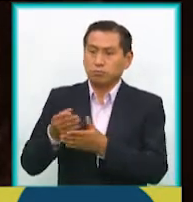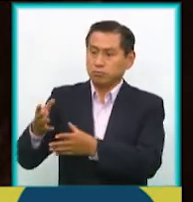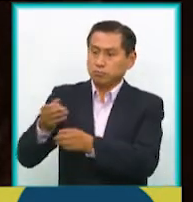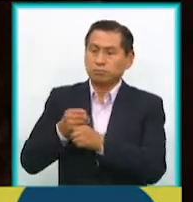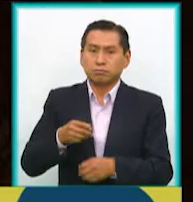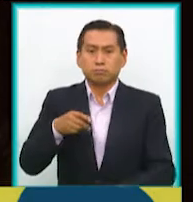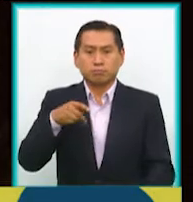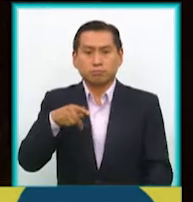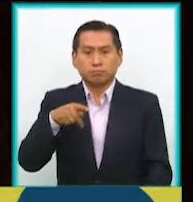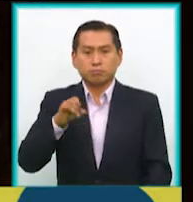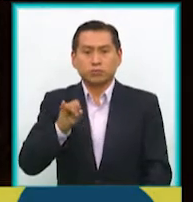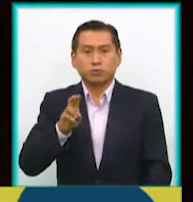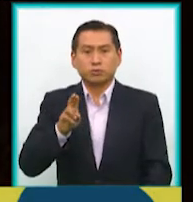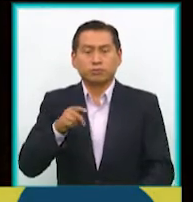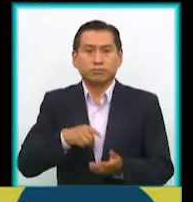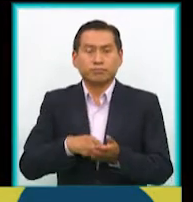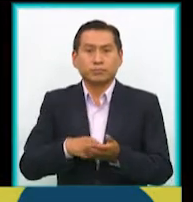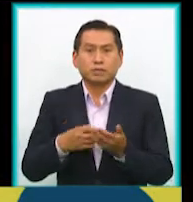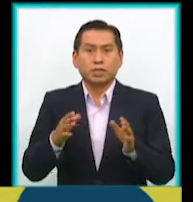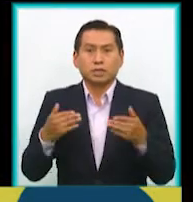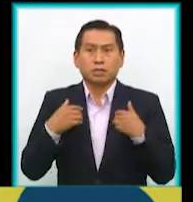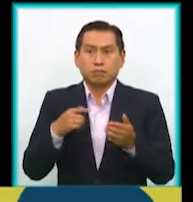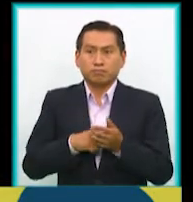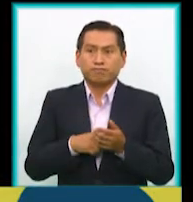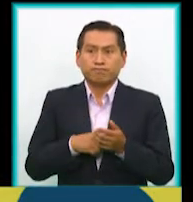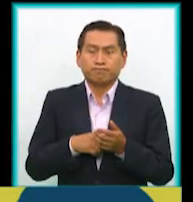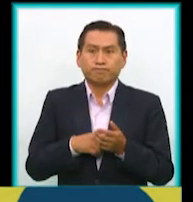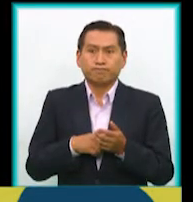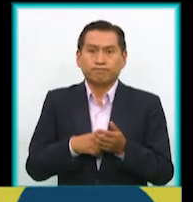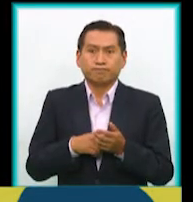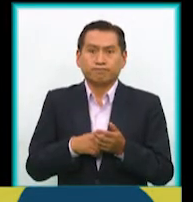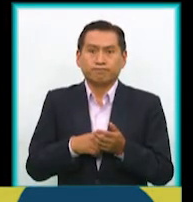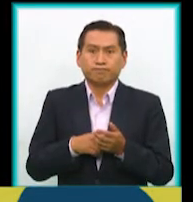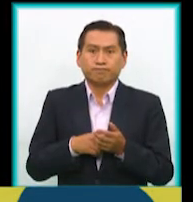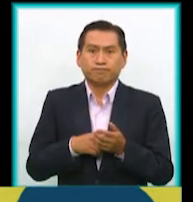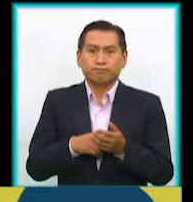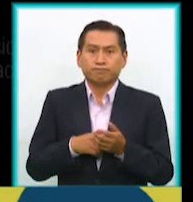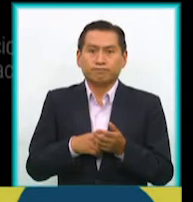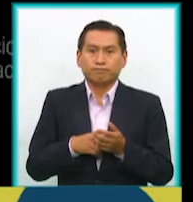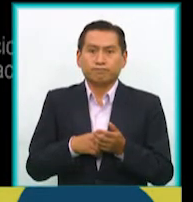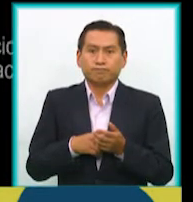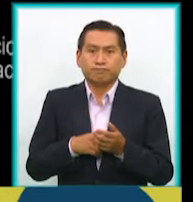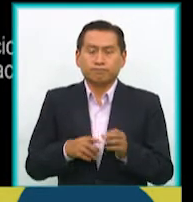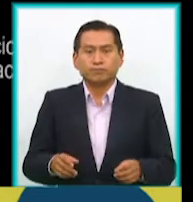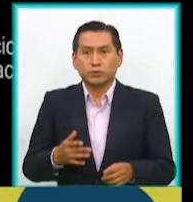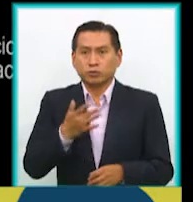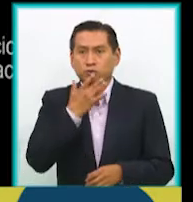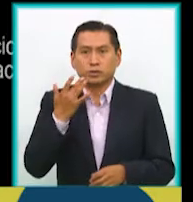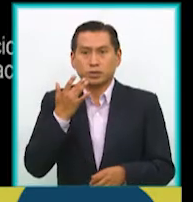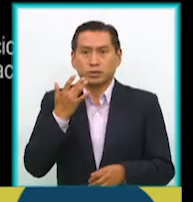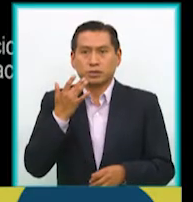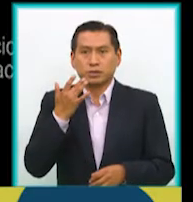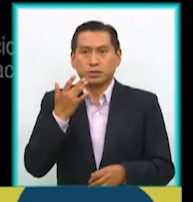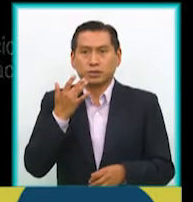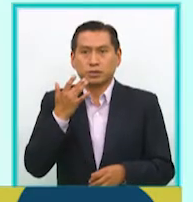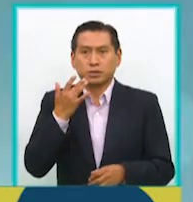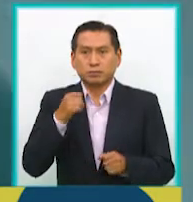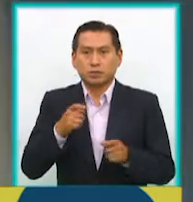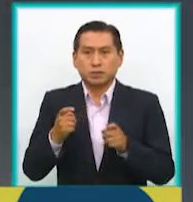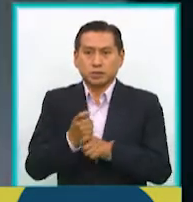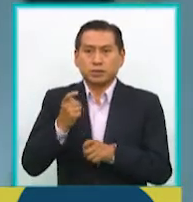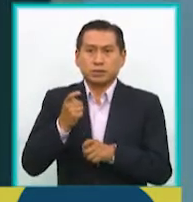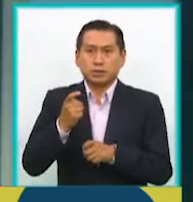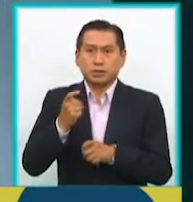postproducción, tuvimos la gran suerte de poder ganar